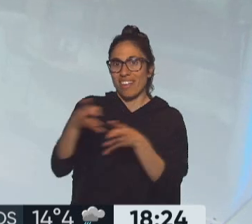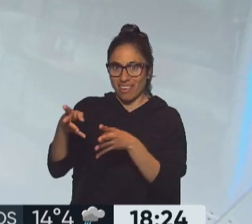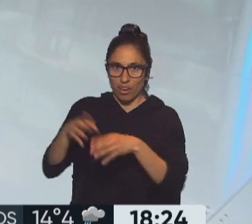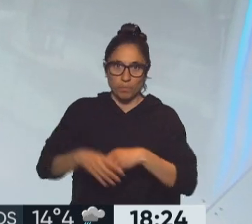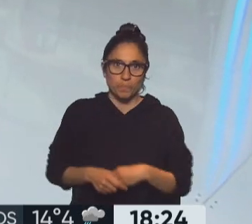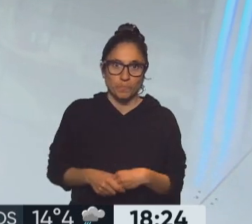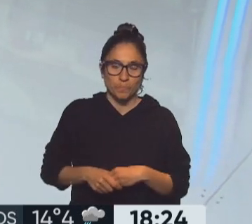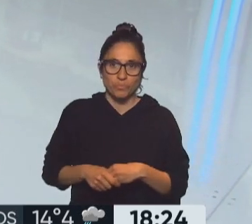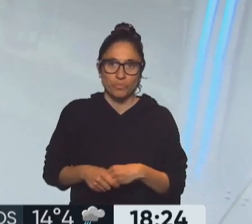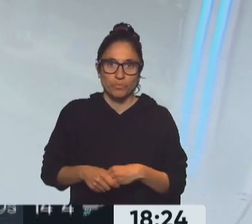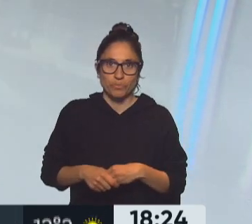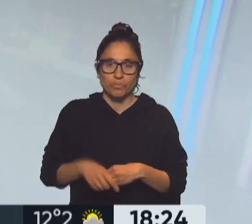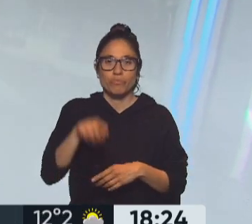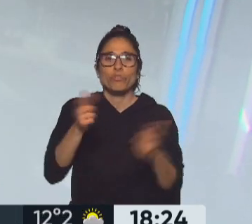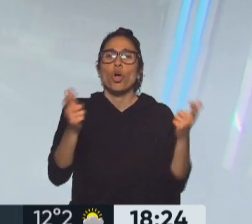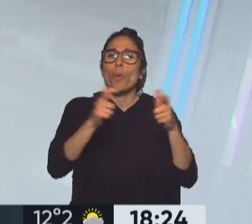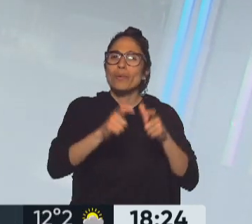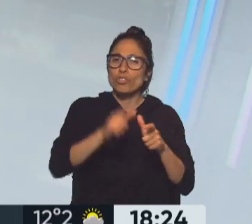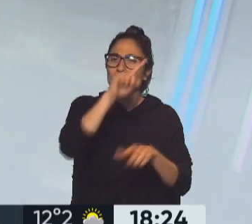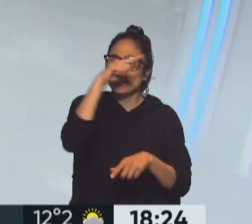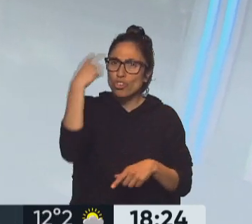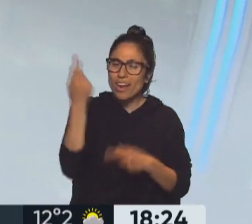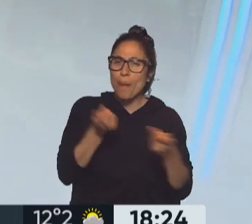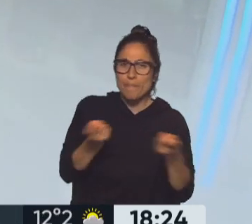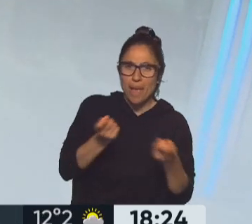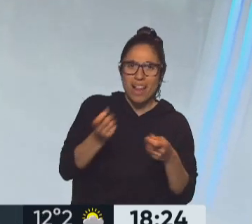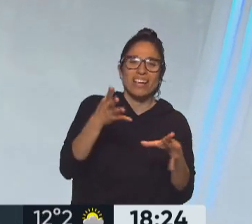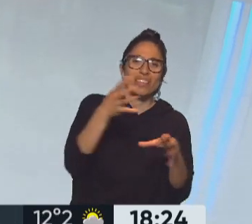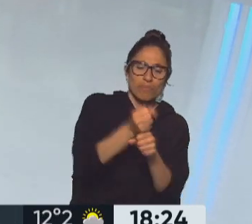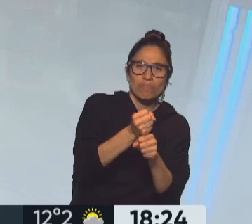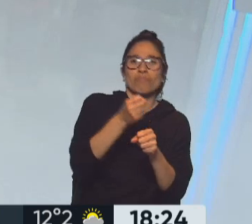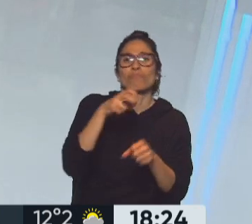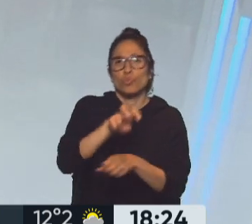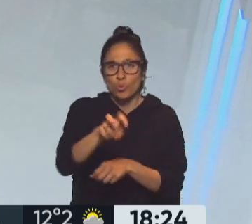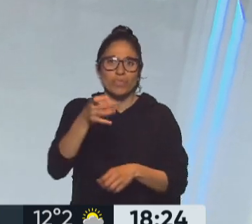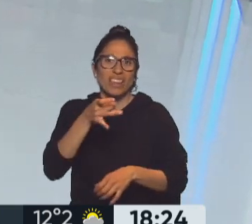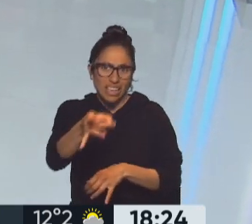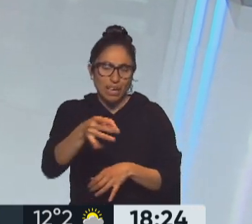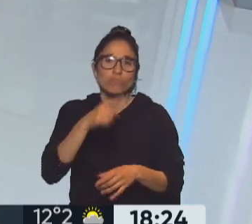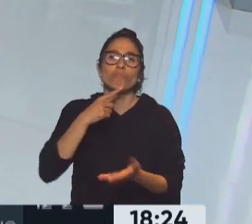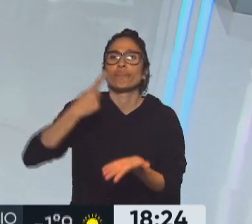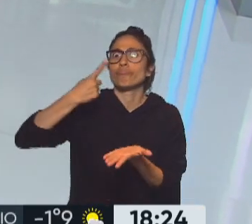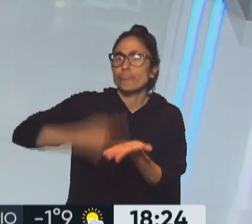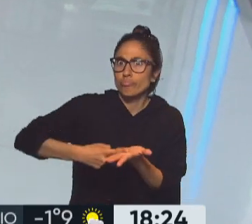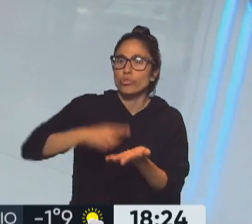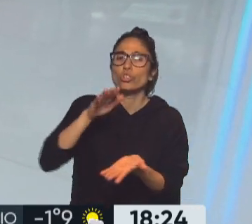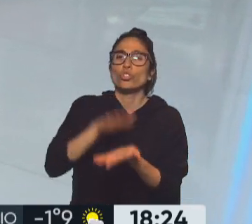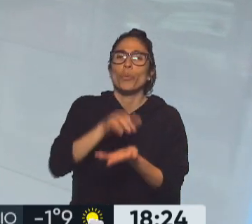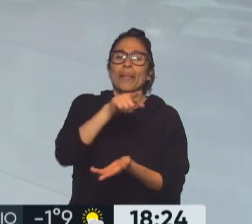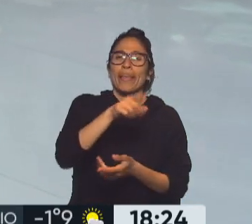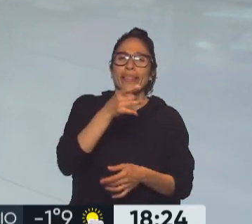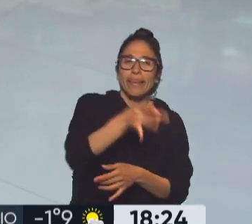La Comisión Nacional de Regulación del Transporte dispuso en trenes y colectivos información